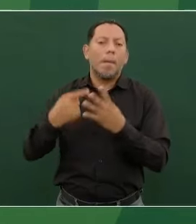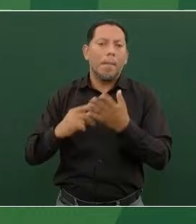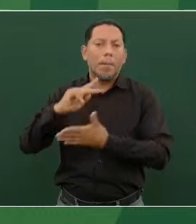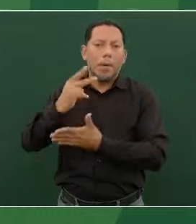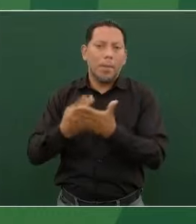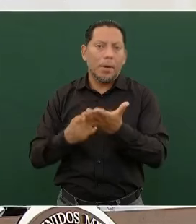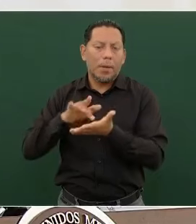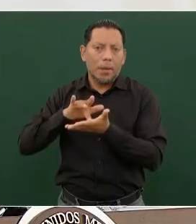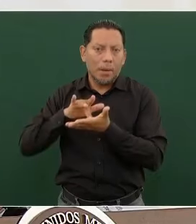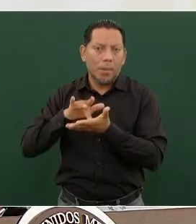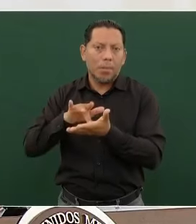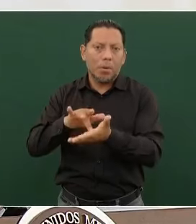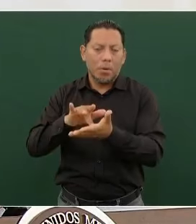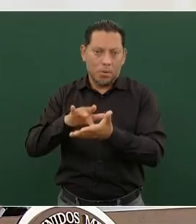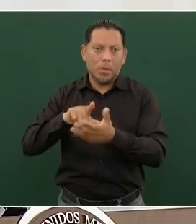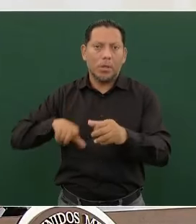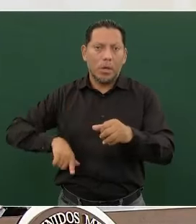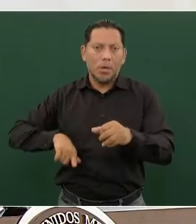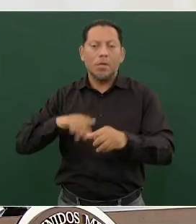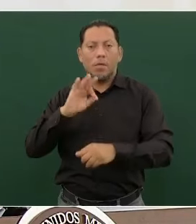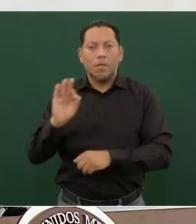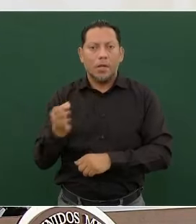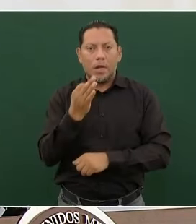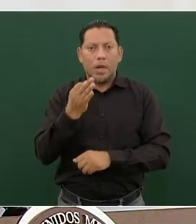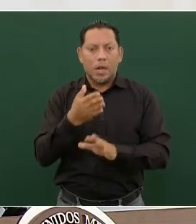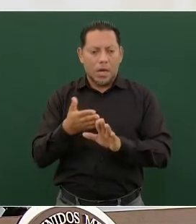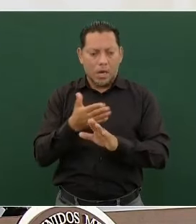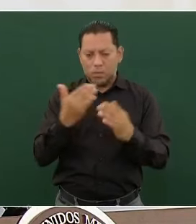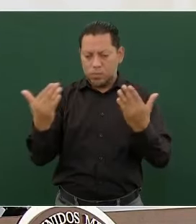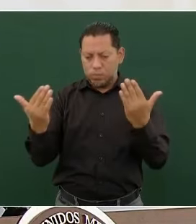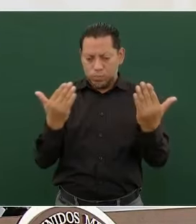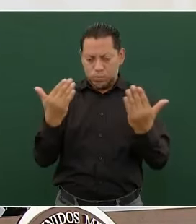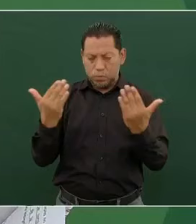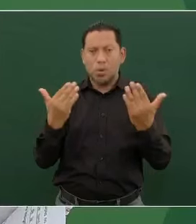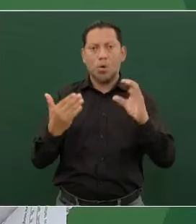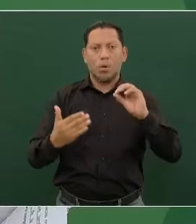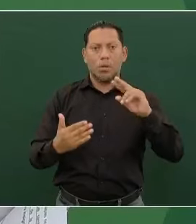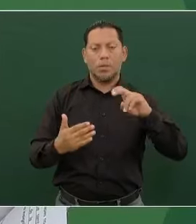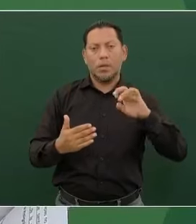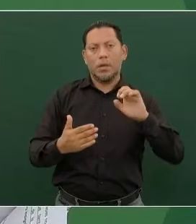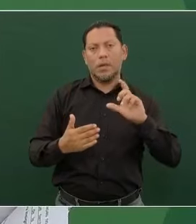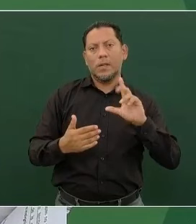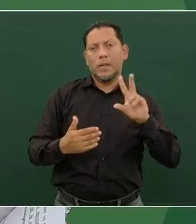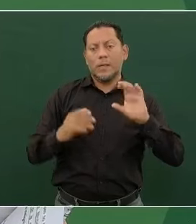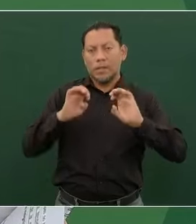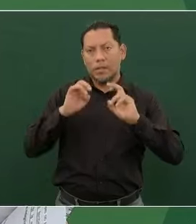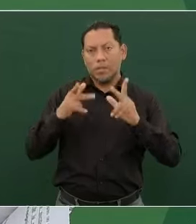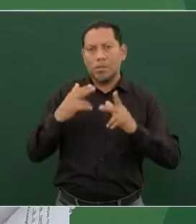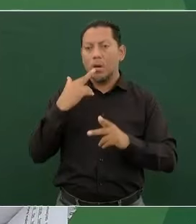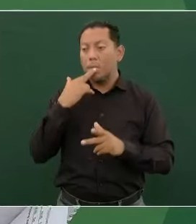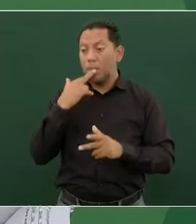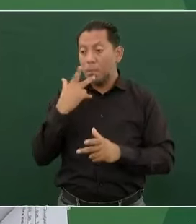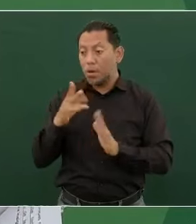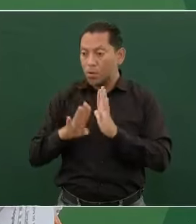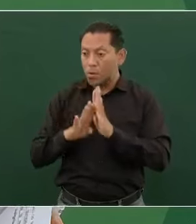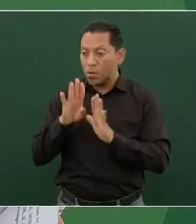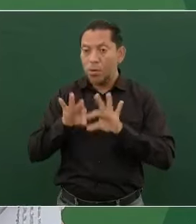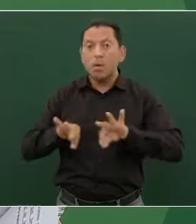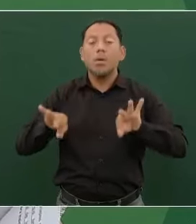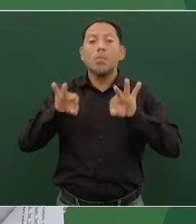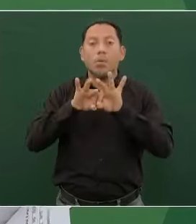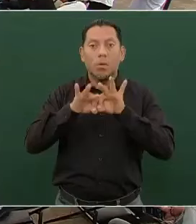estatal, de acuerdo a la última medición de Coneval en Chiapas, logramos una mejora muy significativa.